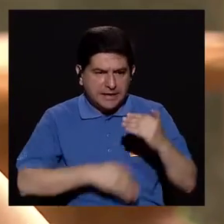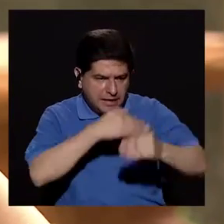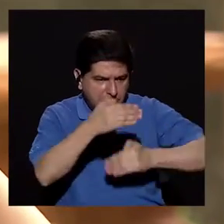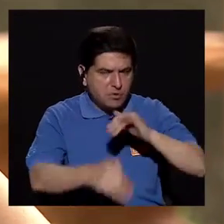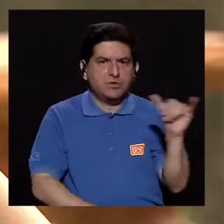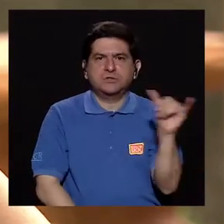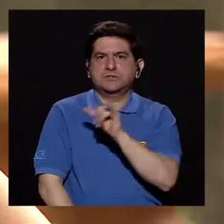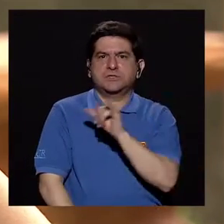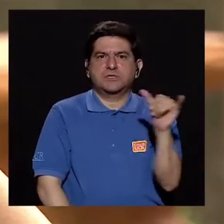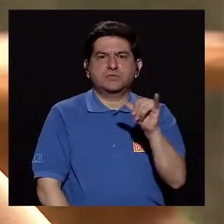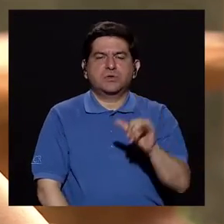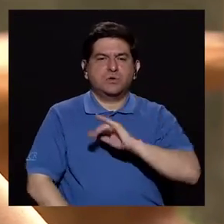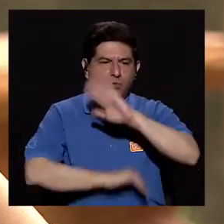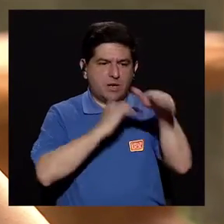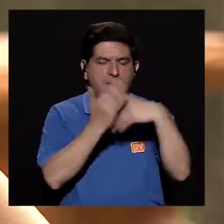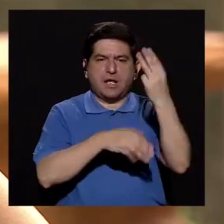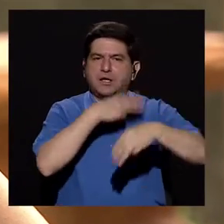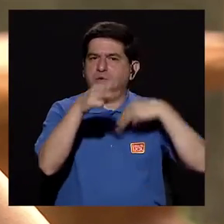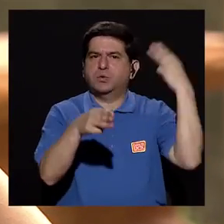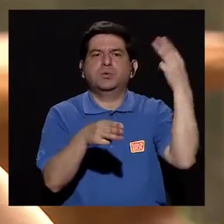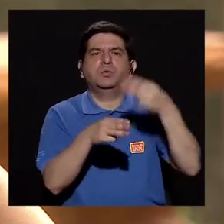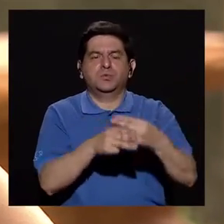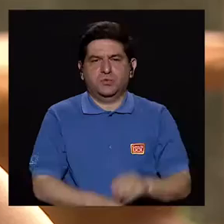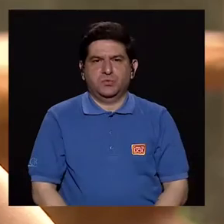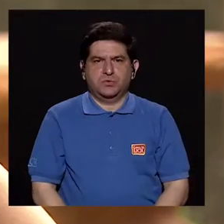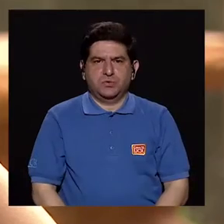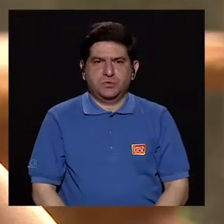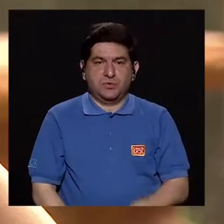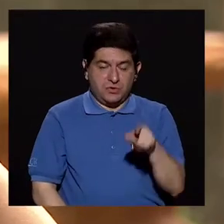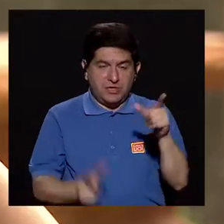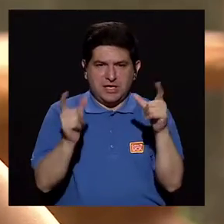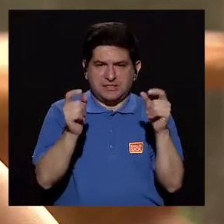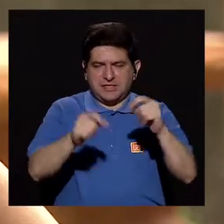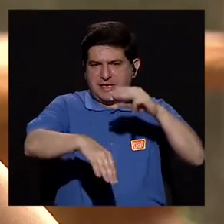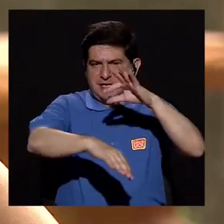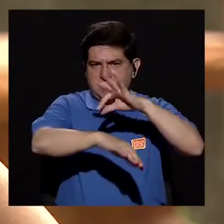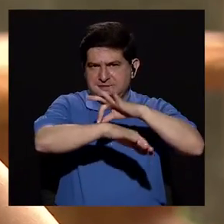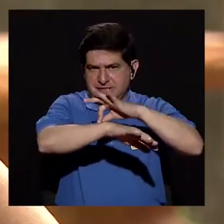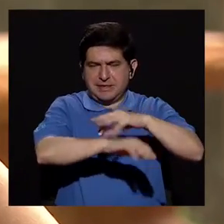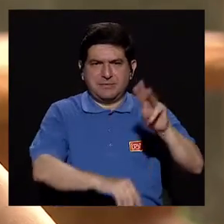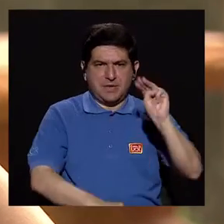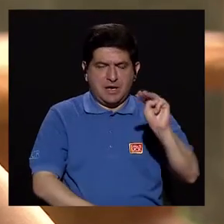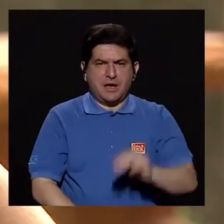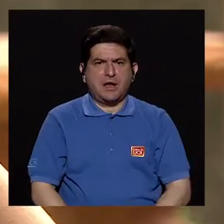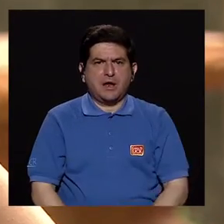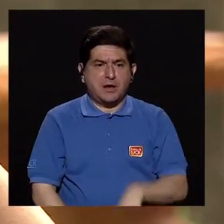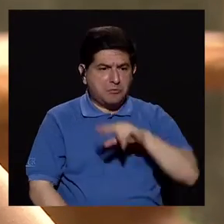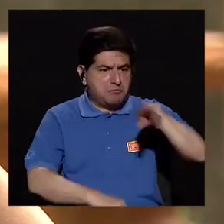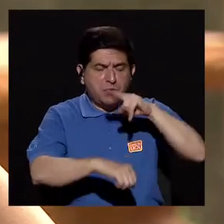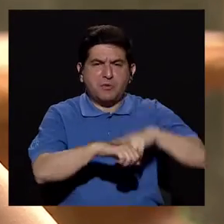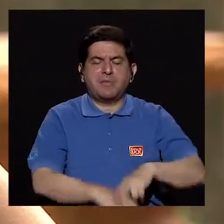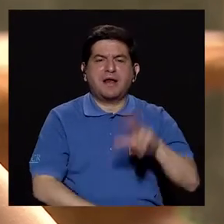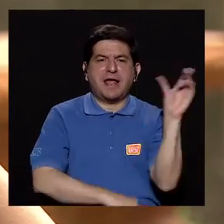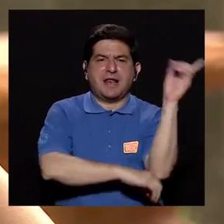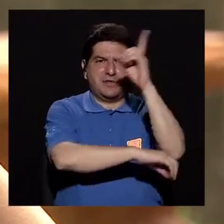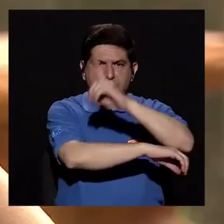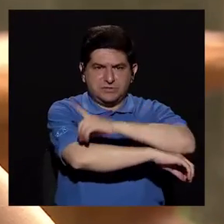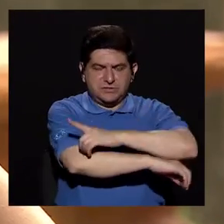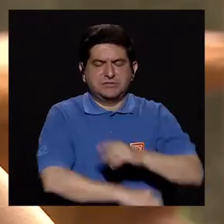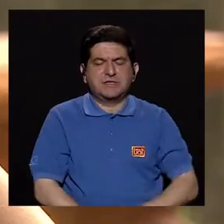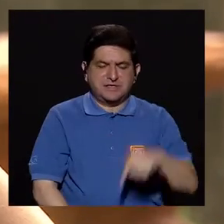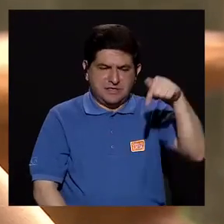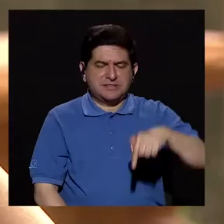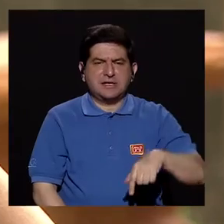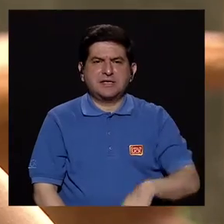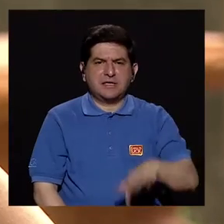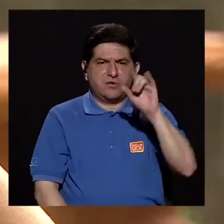comportando igual que el resto del mundo. Y cada vez el melanoma es más frecuente. De hecho, en nuestro país cada tres días se diagnostica una